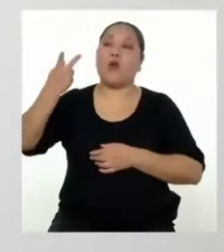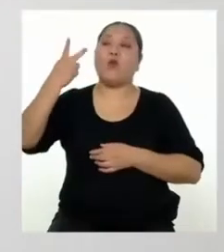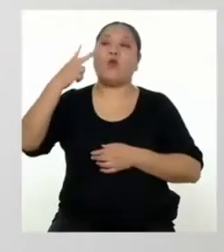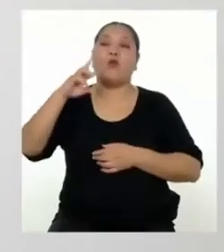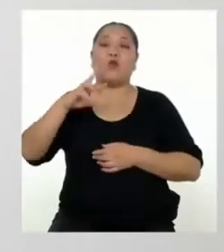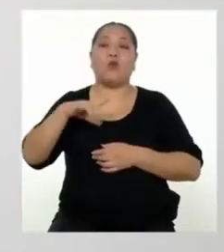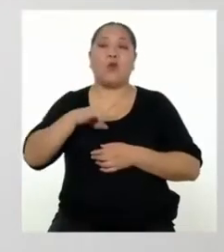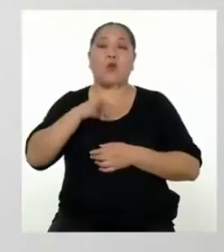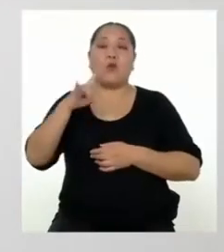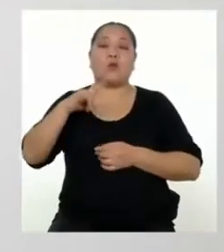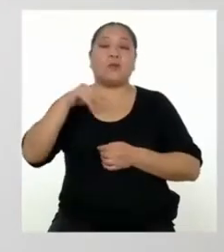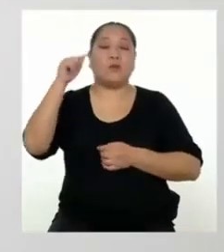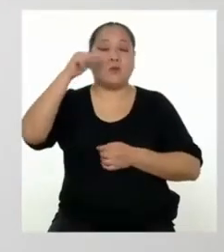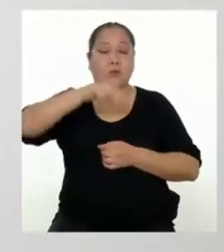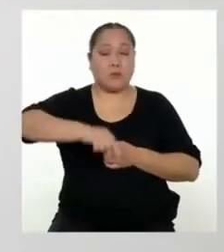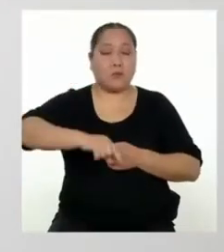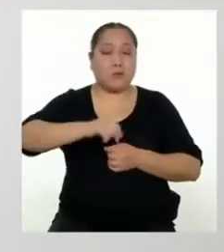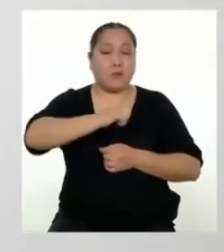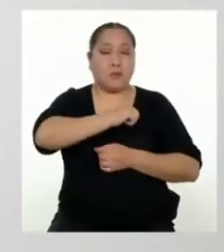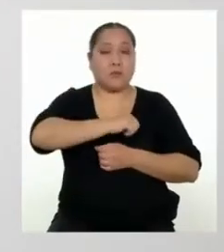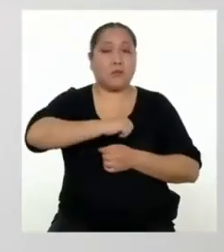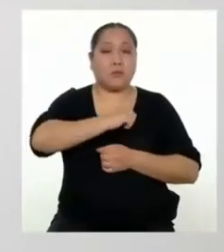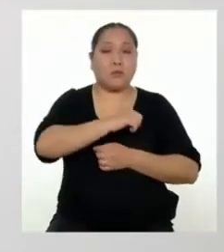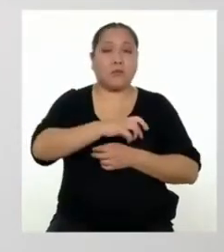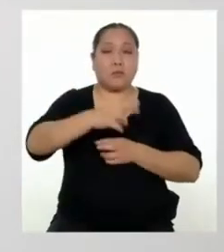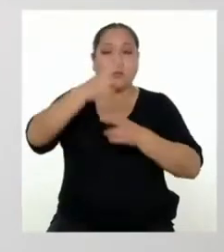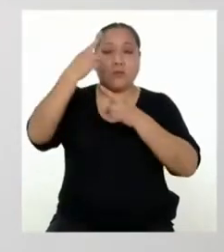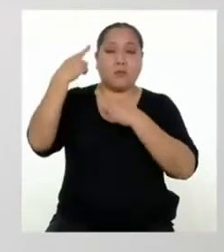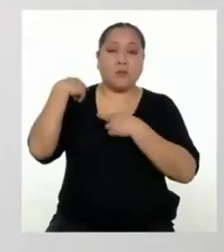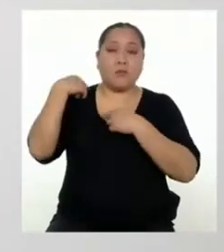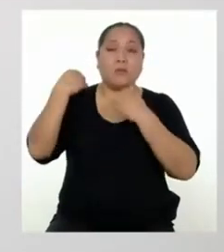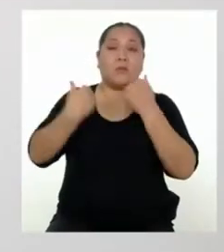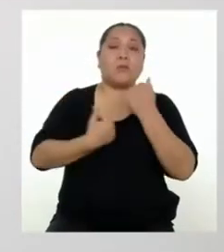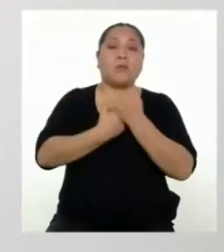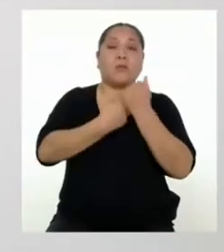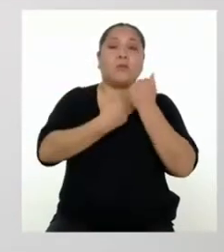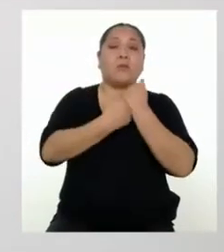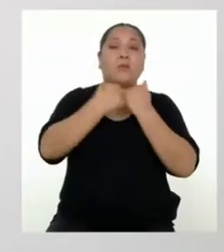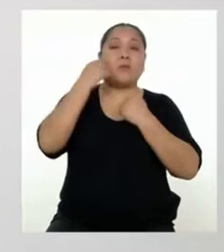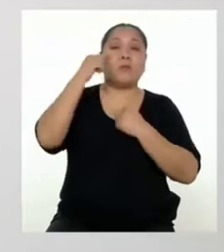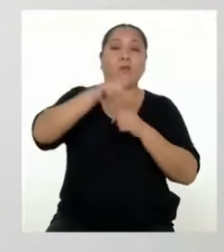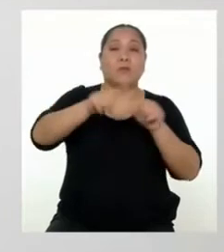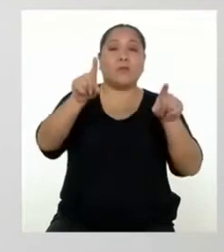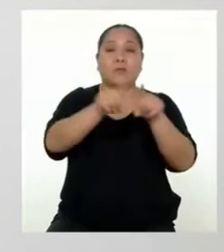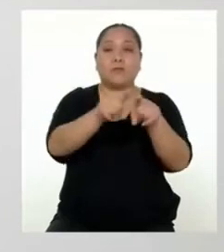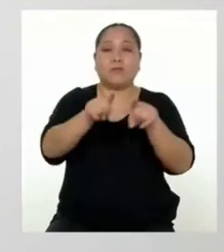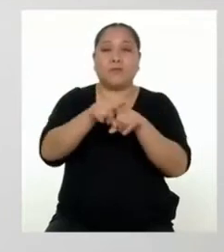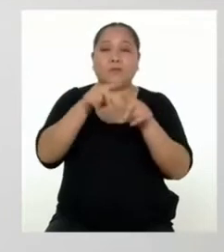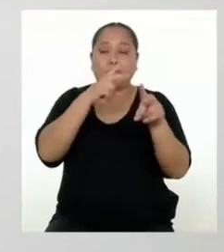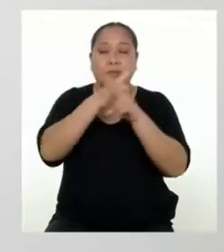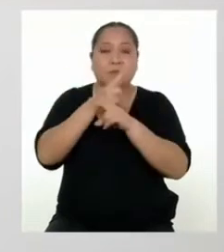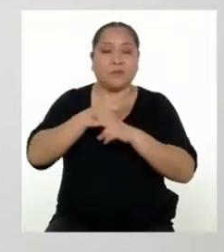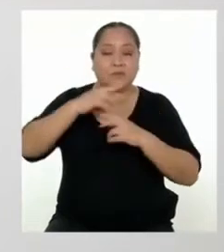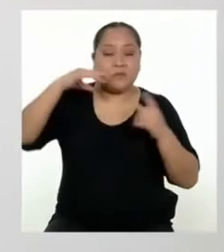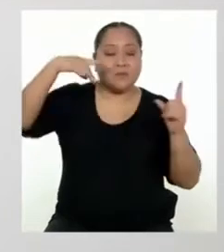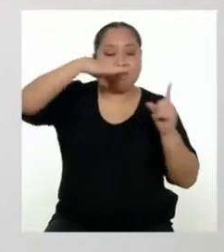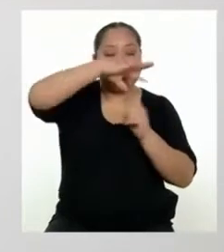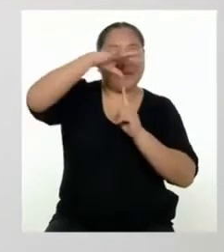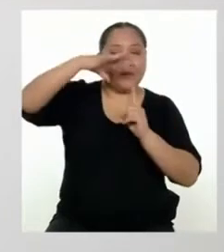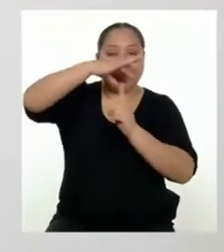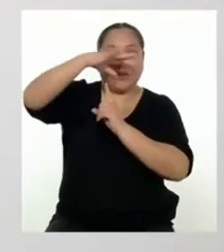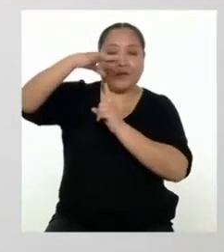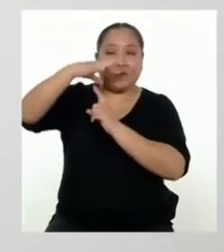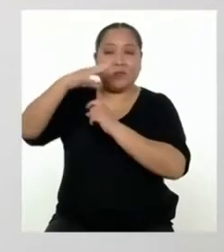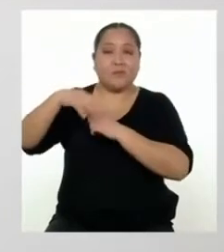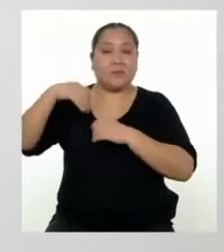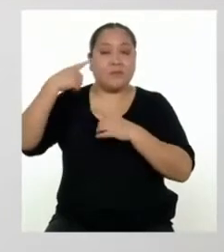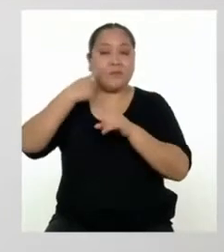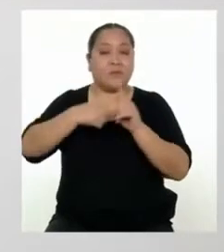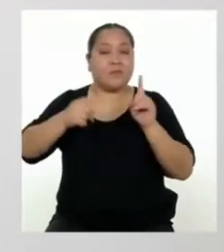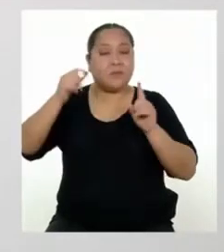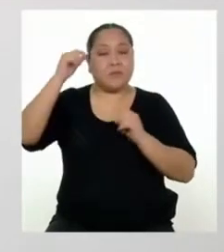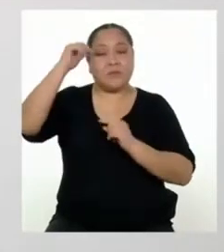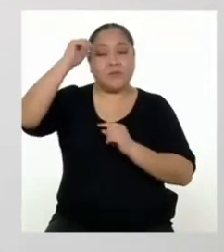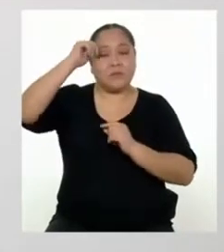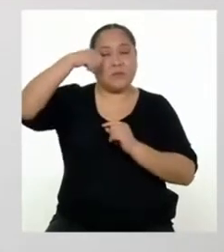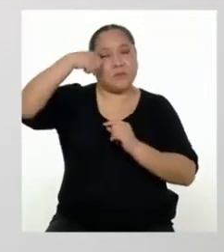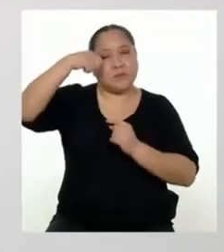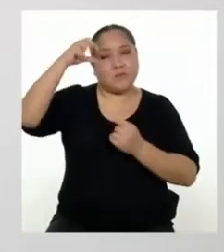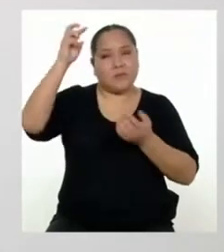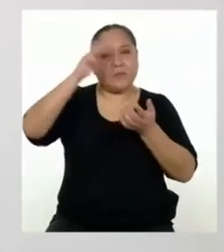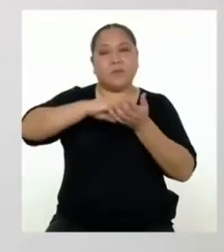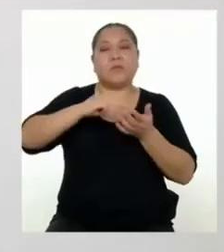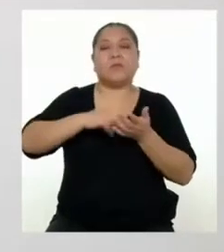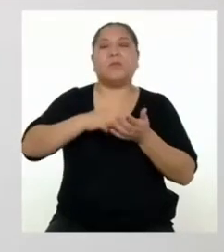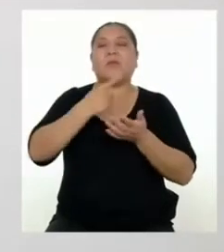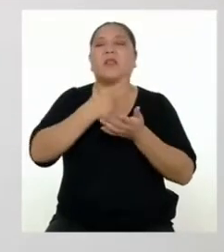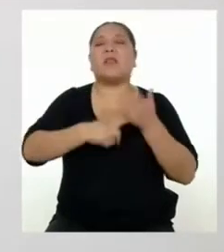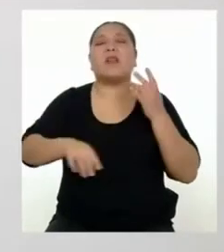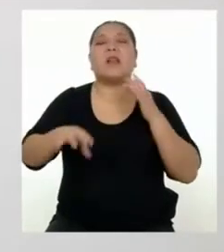conducta responsable y solidaria. Además, así estamos cuidando el medio ambiente. Pero recordemos más. Veamos